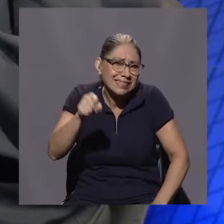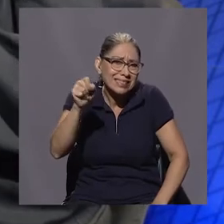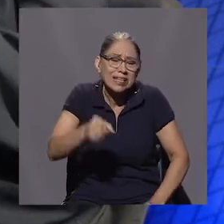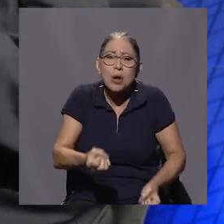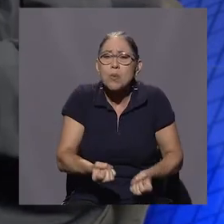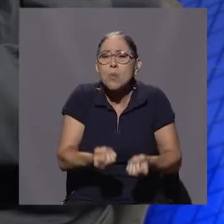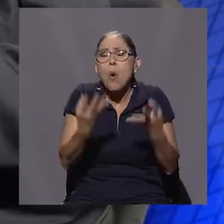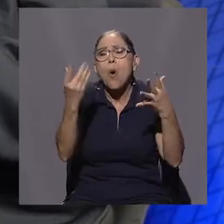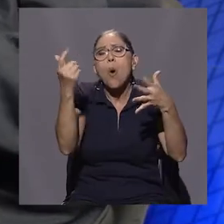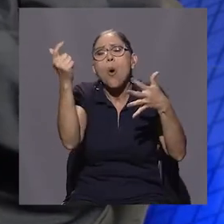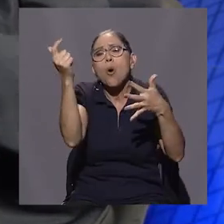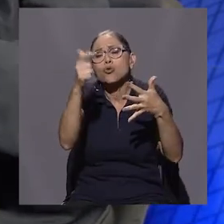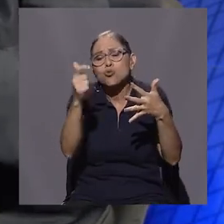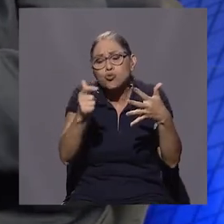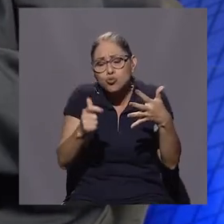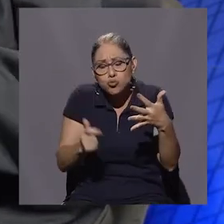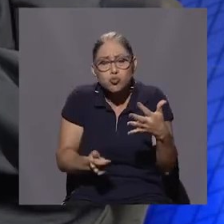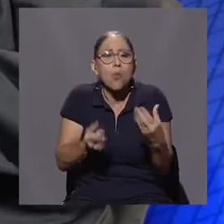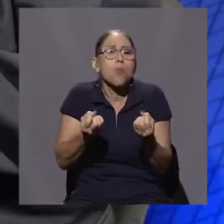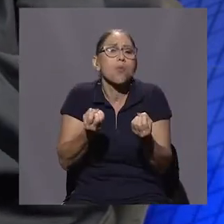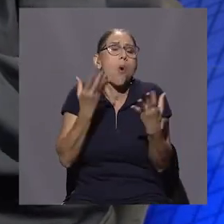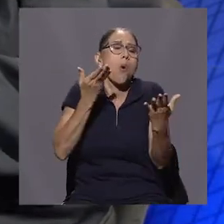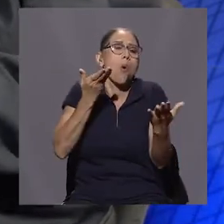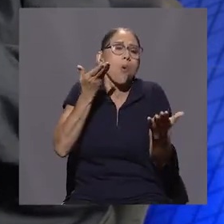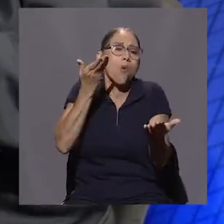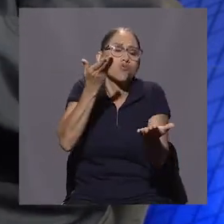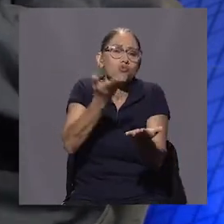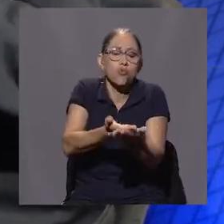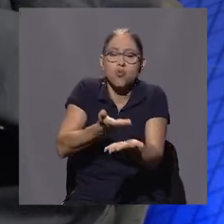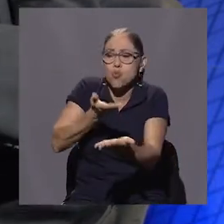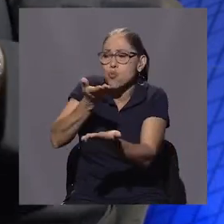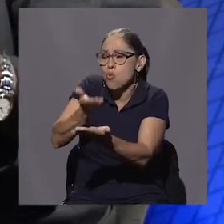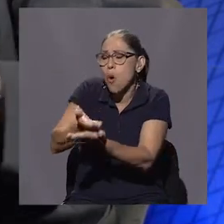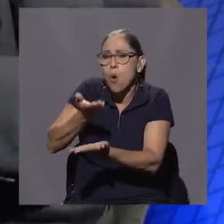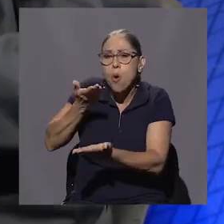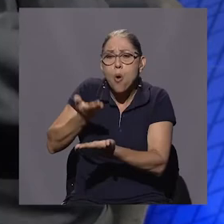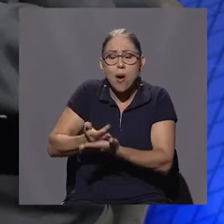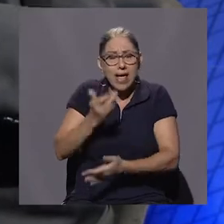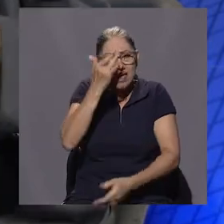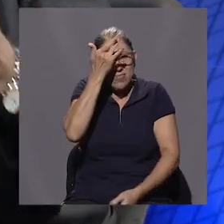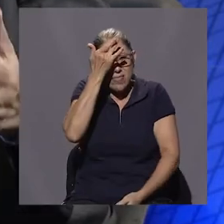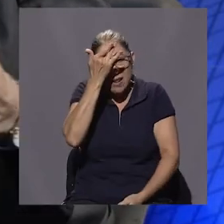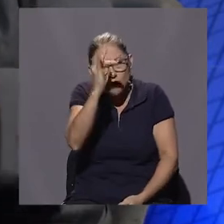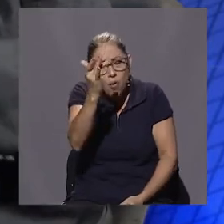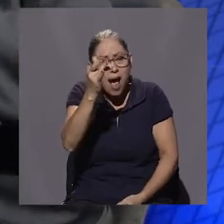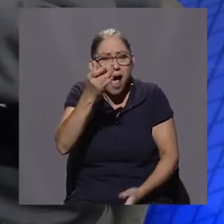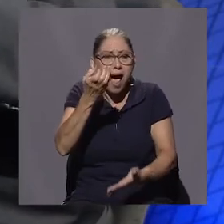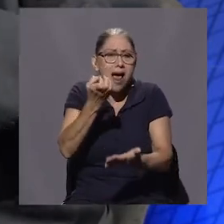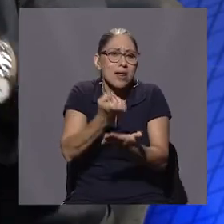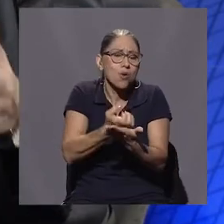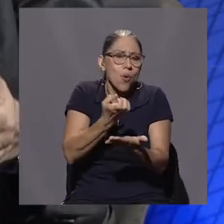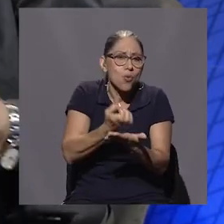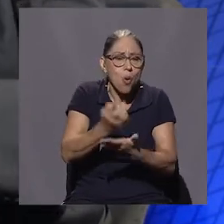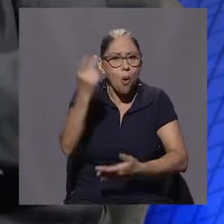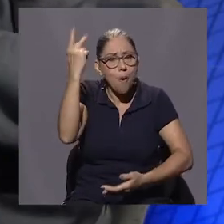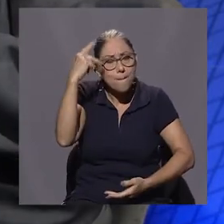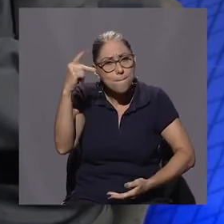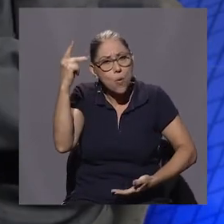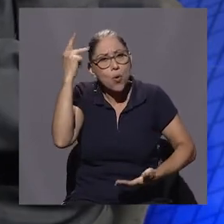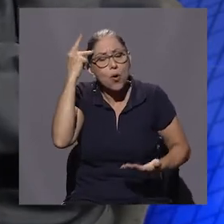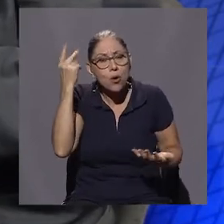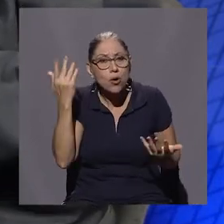de planteamientos a nivel de intelectual, económico, político.